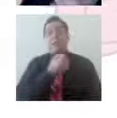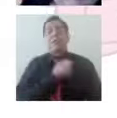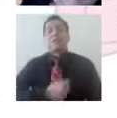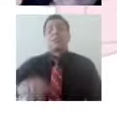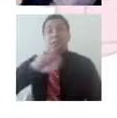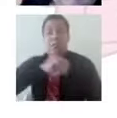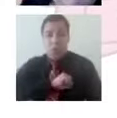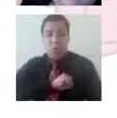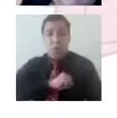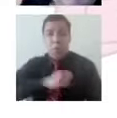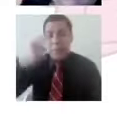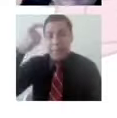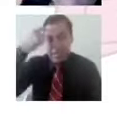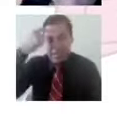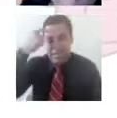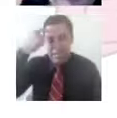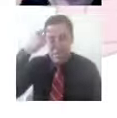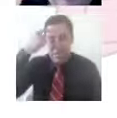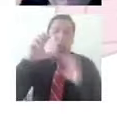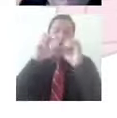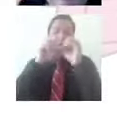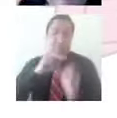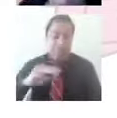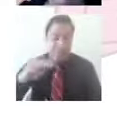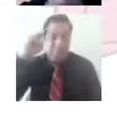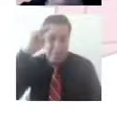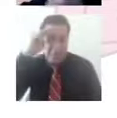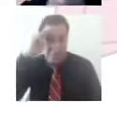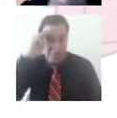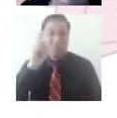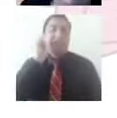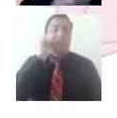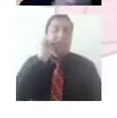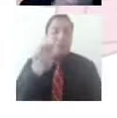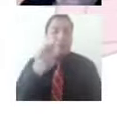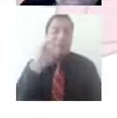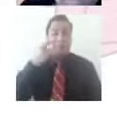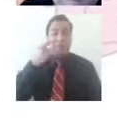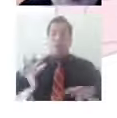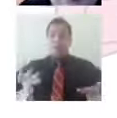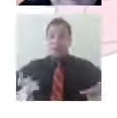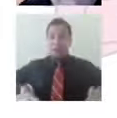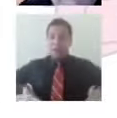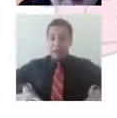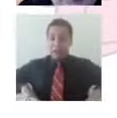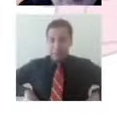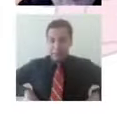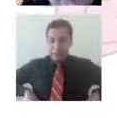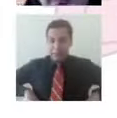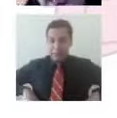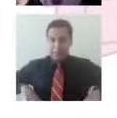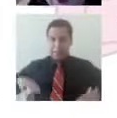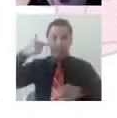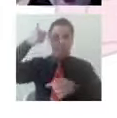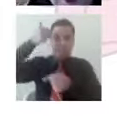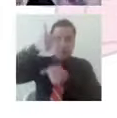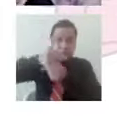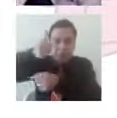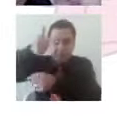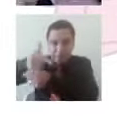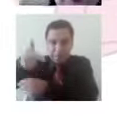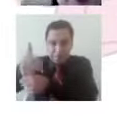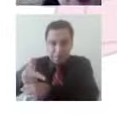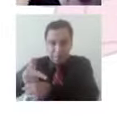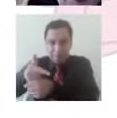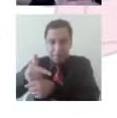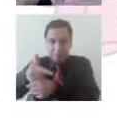traigo algunas características que nos ha permitido la Organización Panamericana de la Salud ir como identificando para que nosotros vayamos